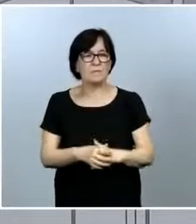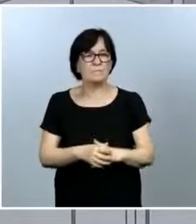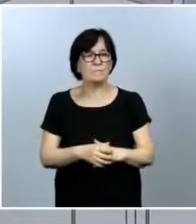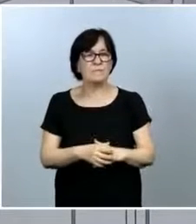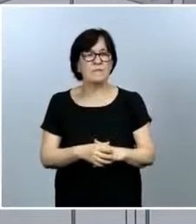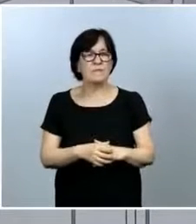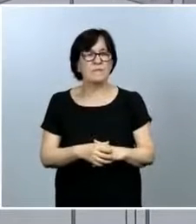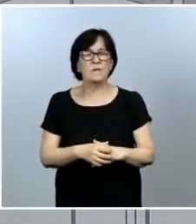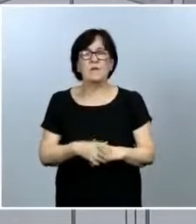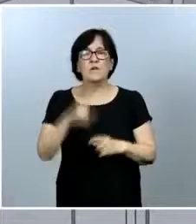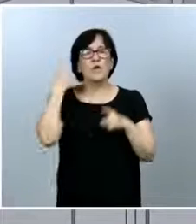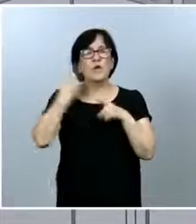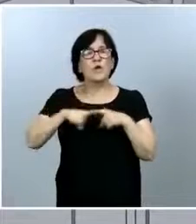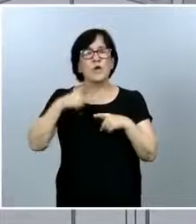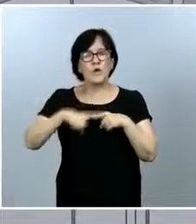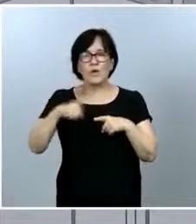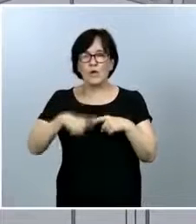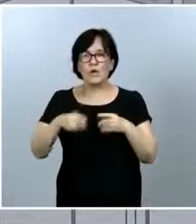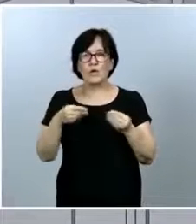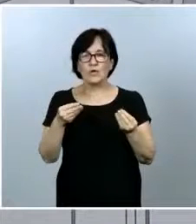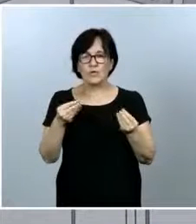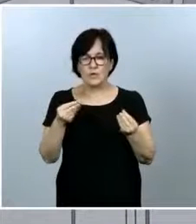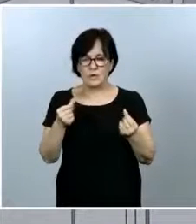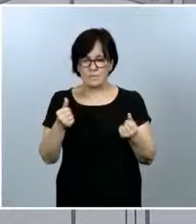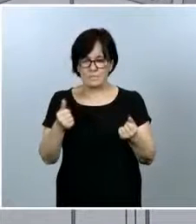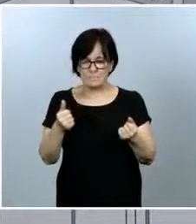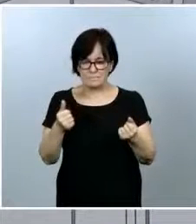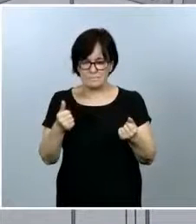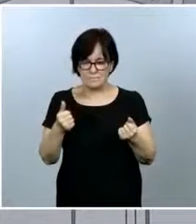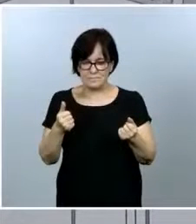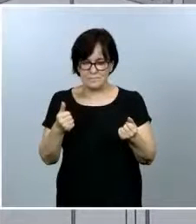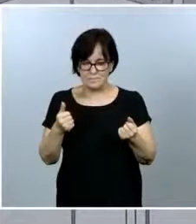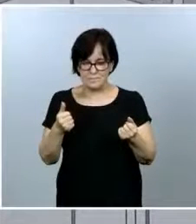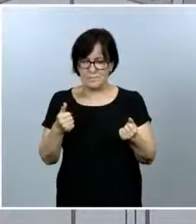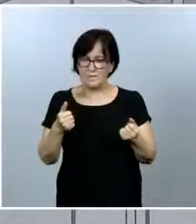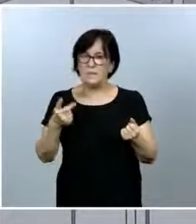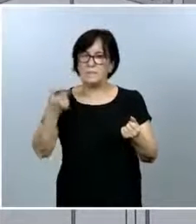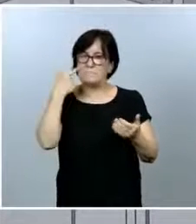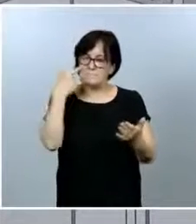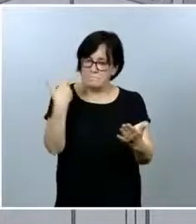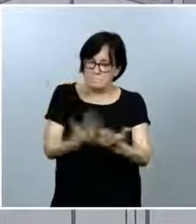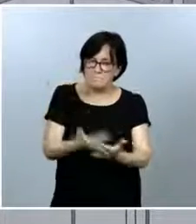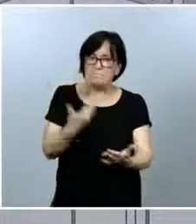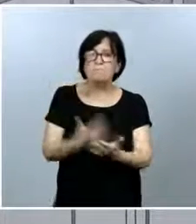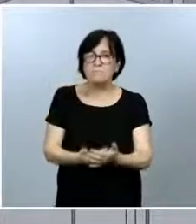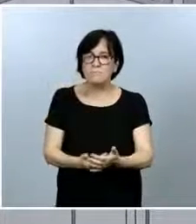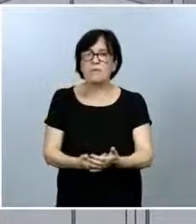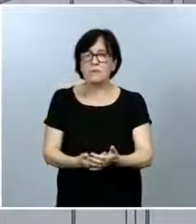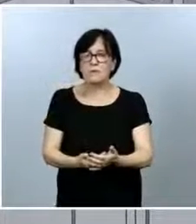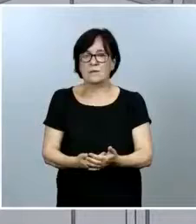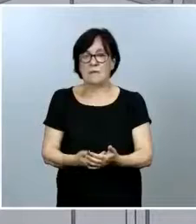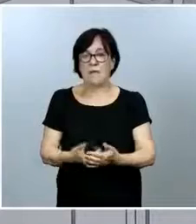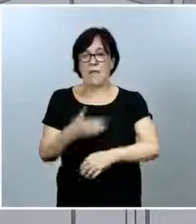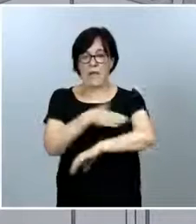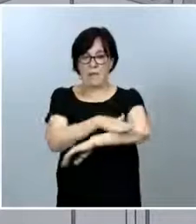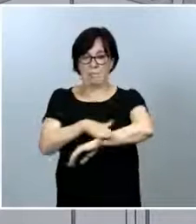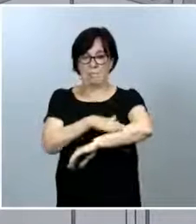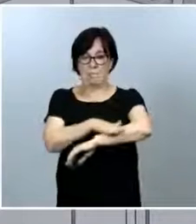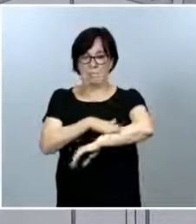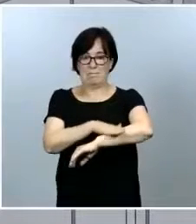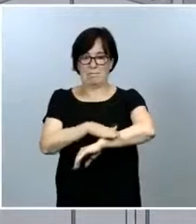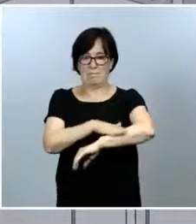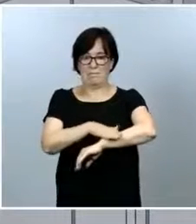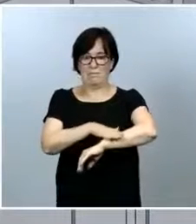Una cosa que sí que hemos podido constatar y que de hecho al Ministerio nos deja muy